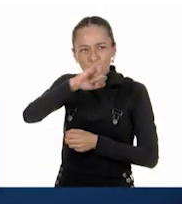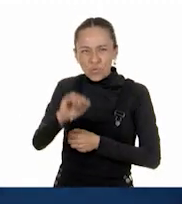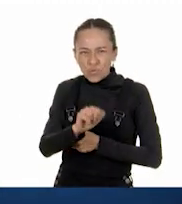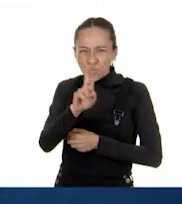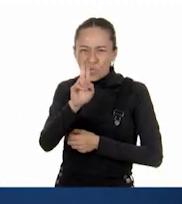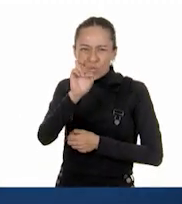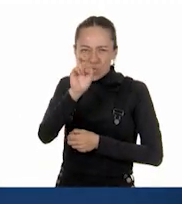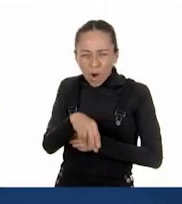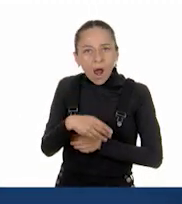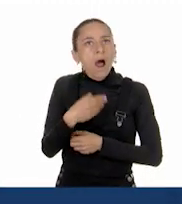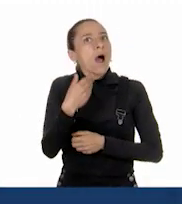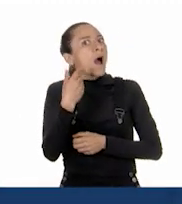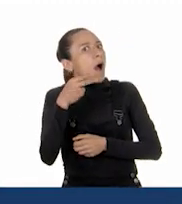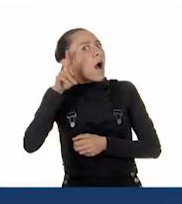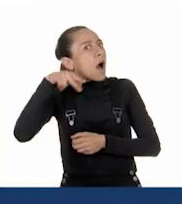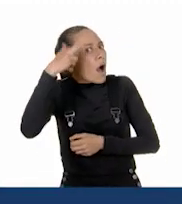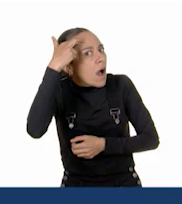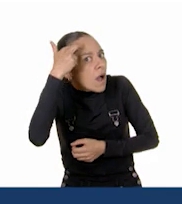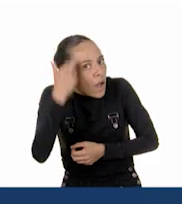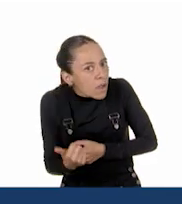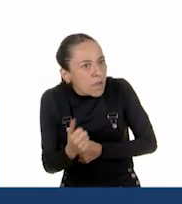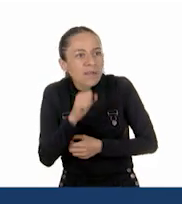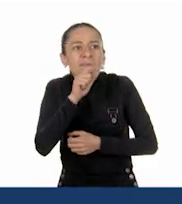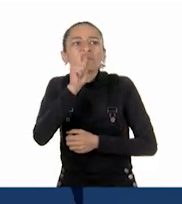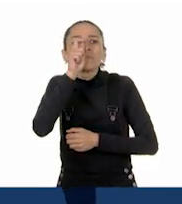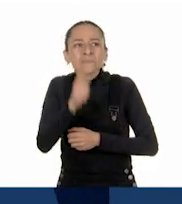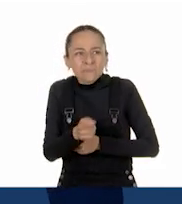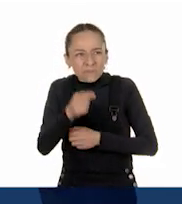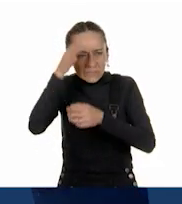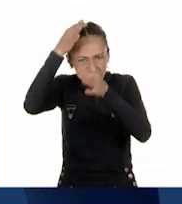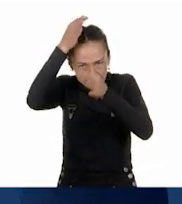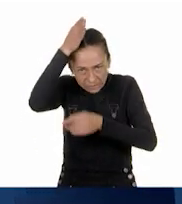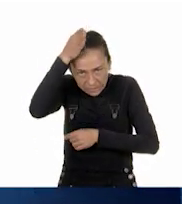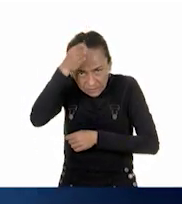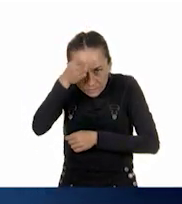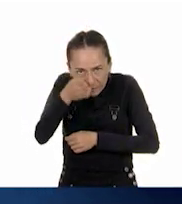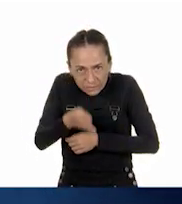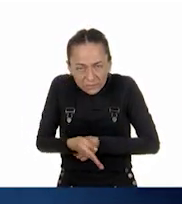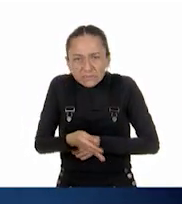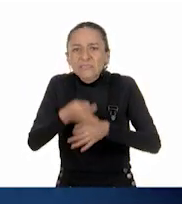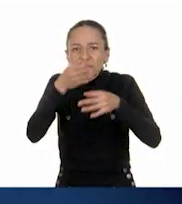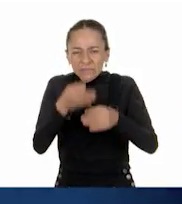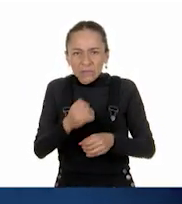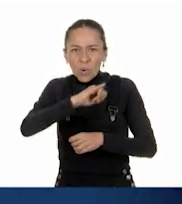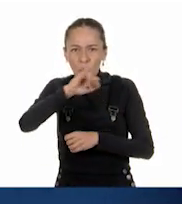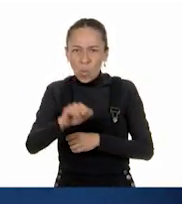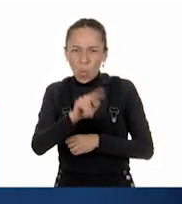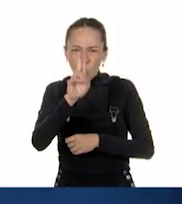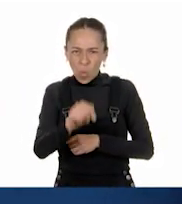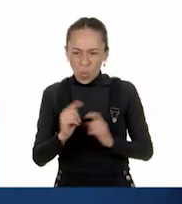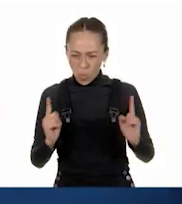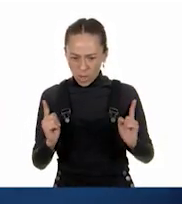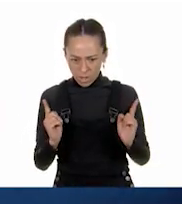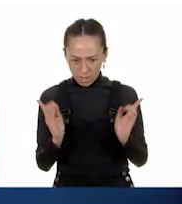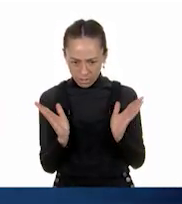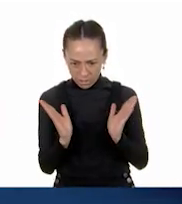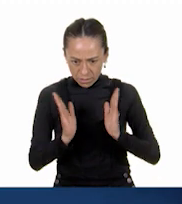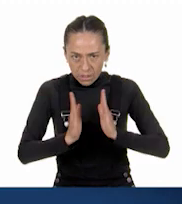flecha que señala la posición de Juan quedó exactamente en medio de la pista.